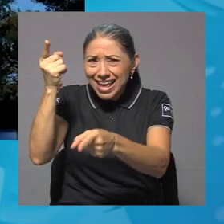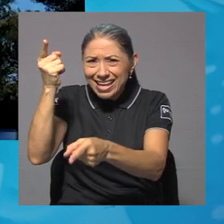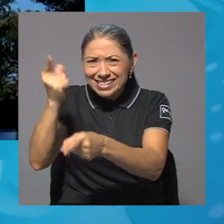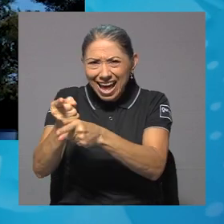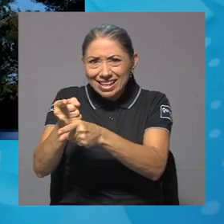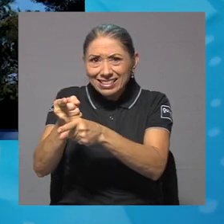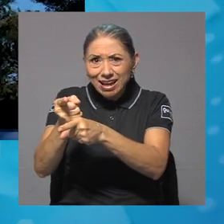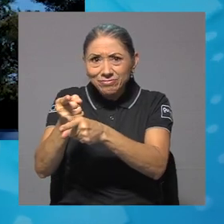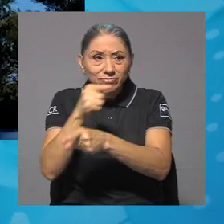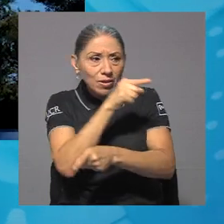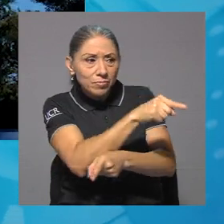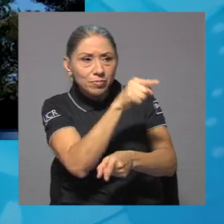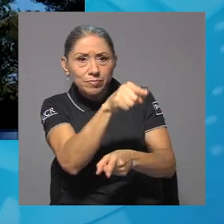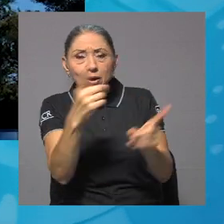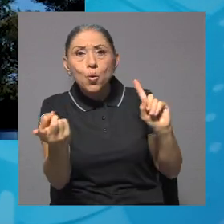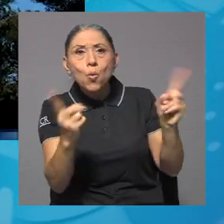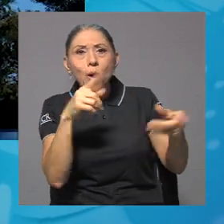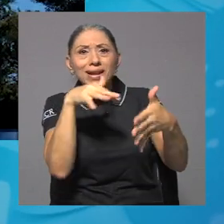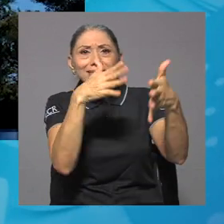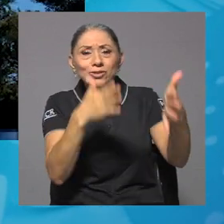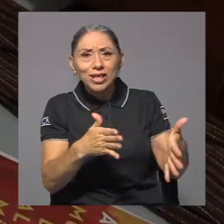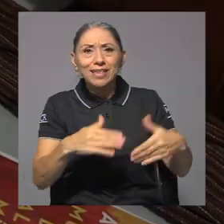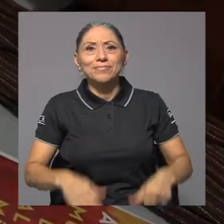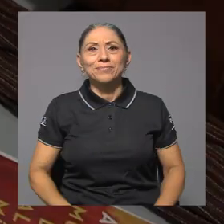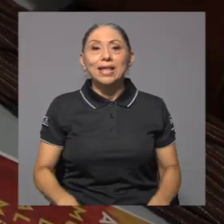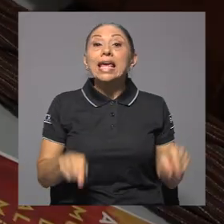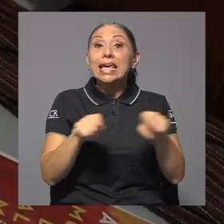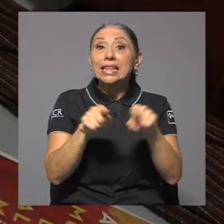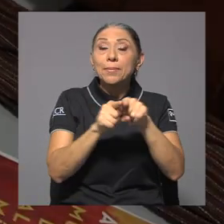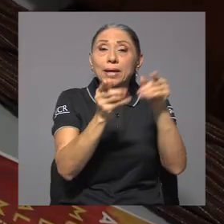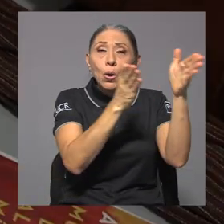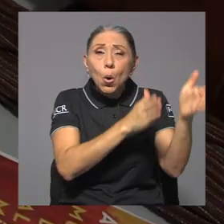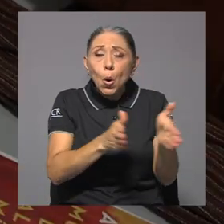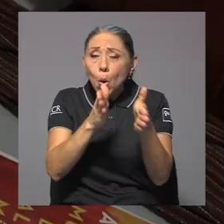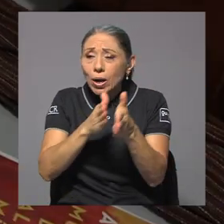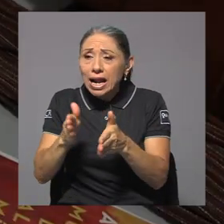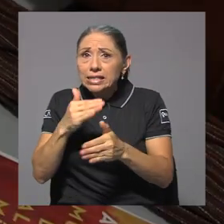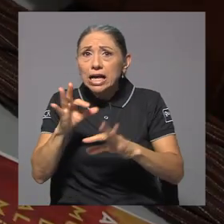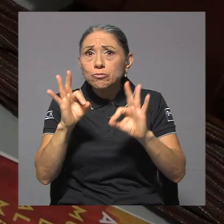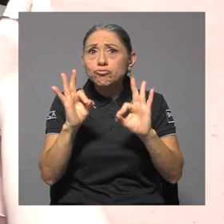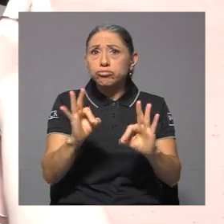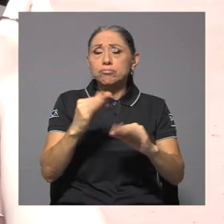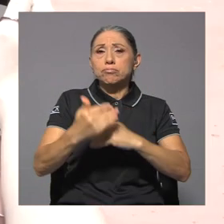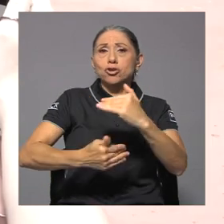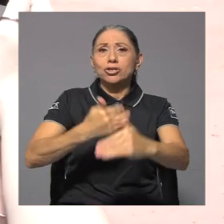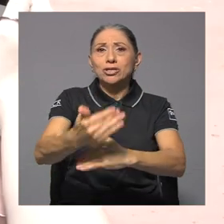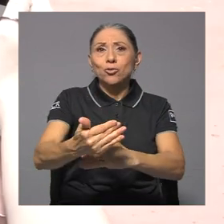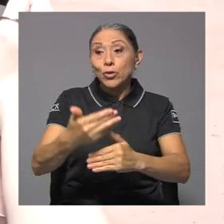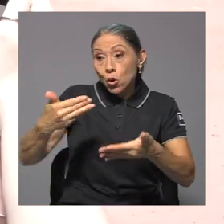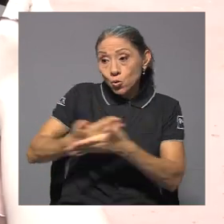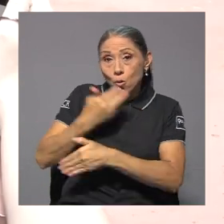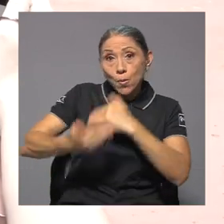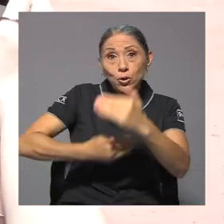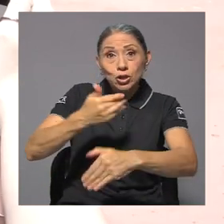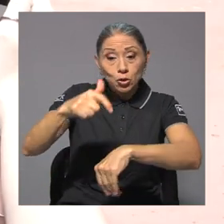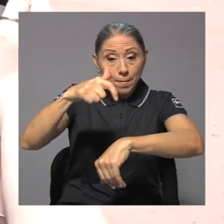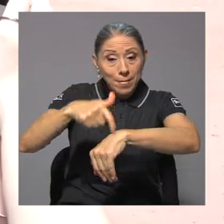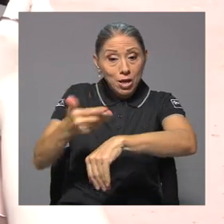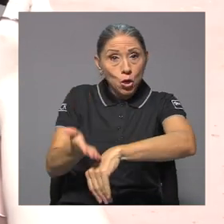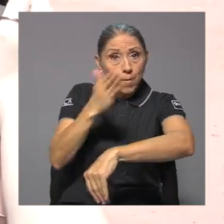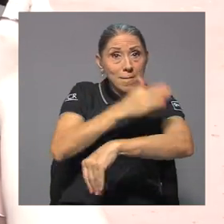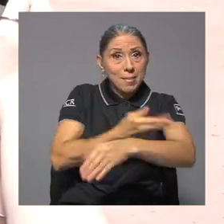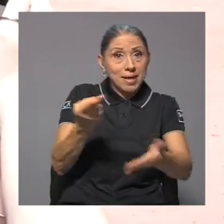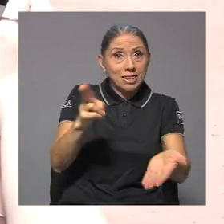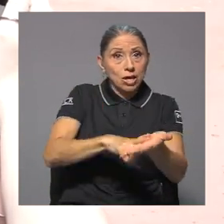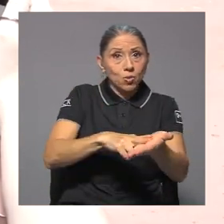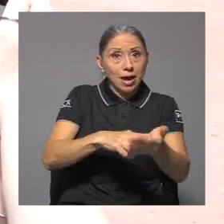del estudiantado que está disponible en ese periodo y organizar mejor el proceso. El nuevo proceso contará con un periodo